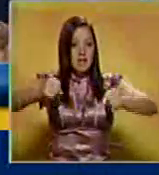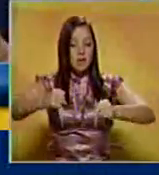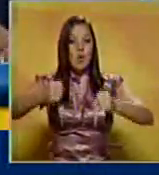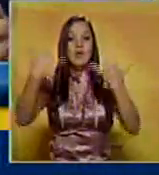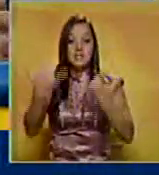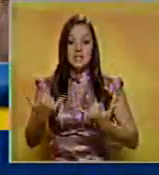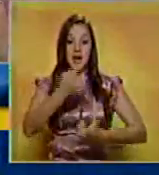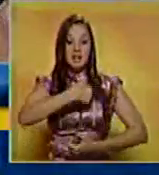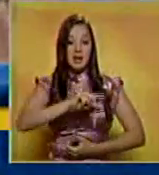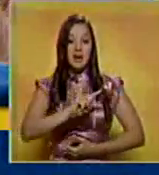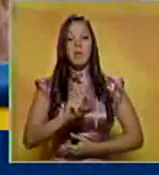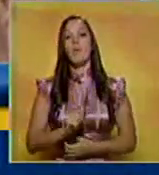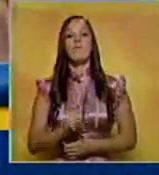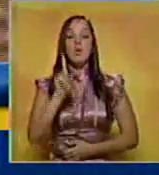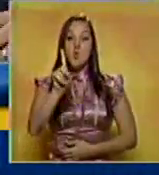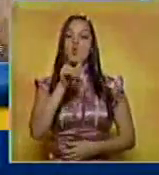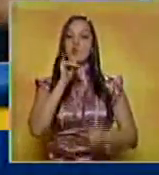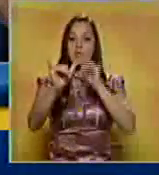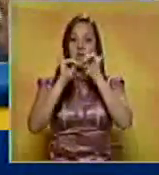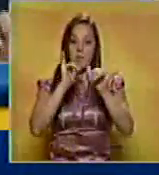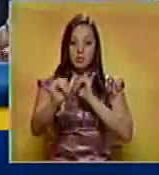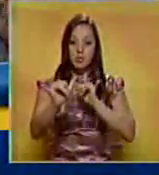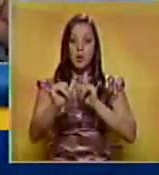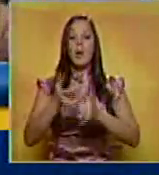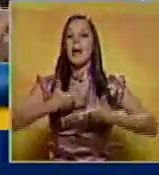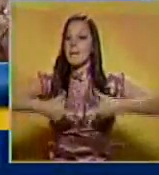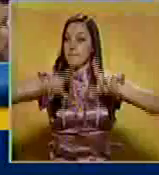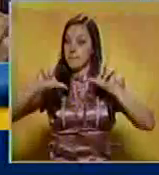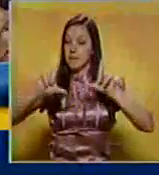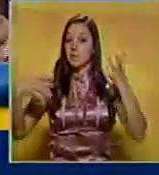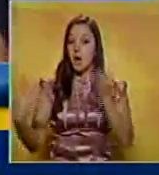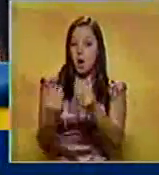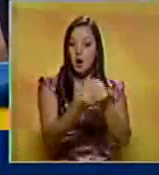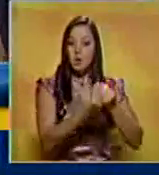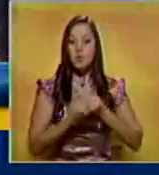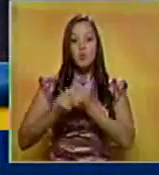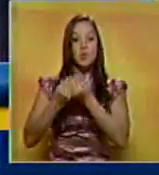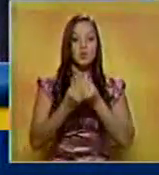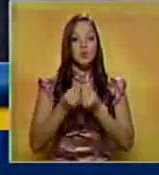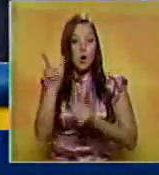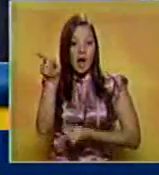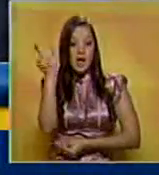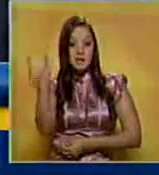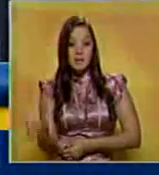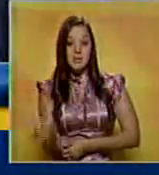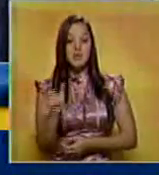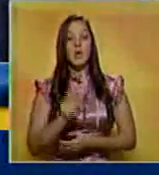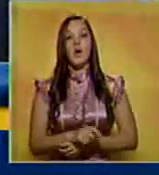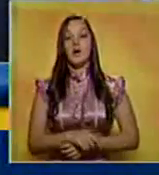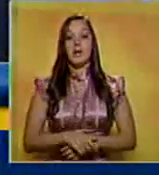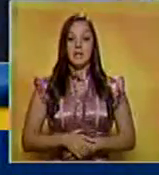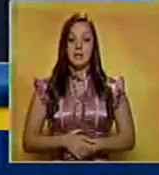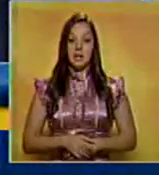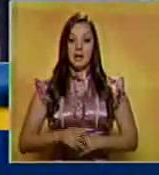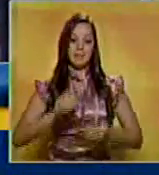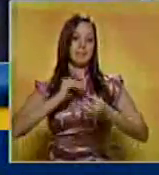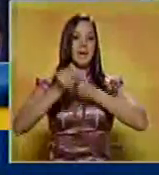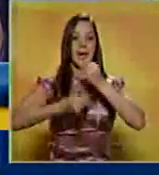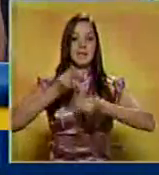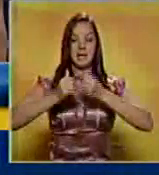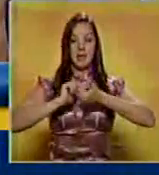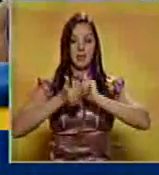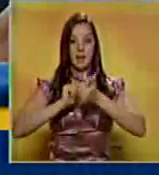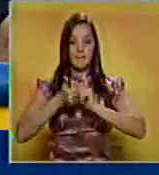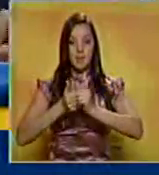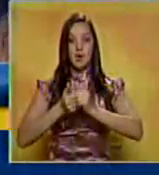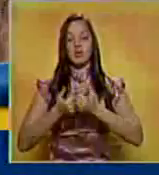tenemos una información que nos permite hacerle acompañamiento a ese paciente que consume para hacer deporte, para